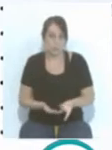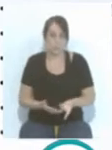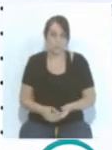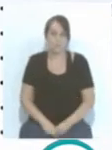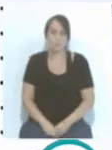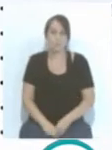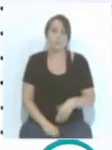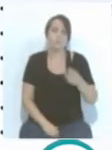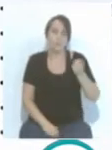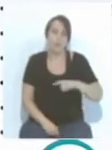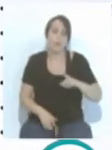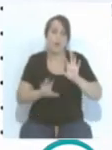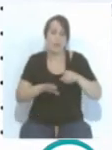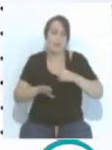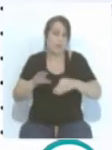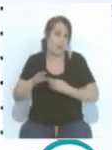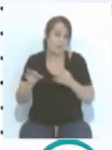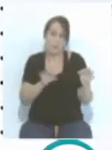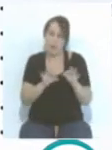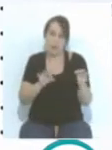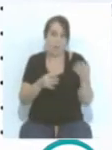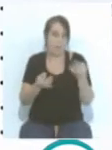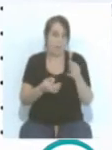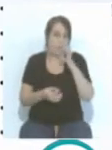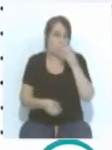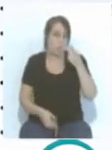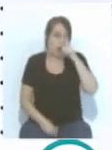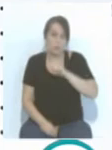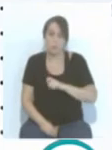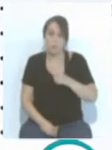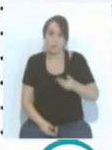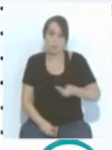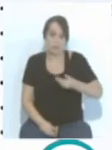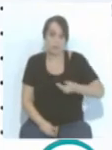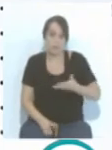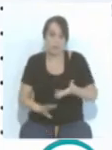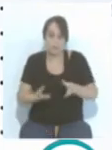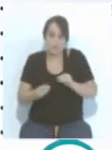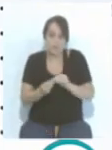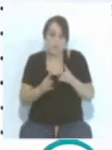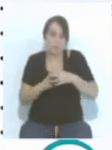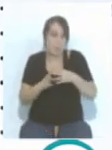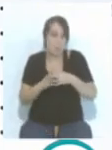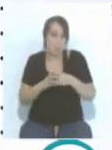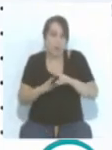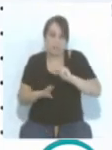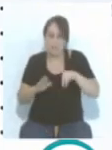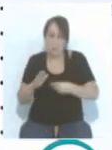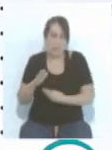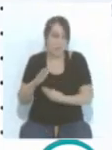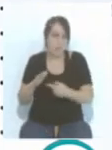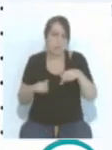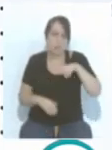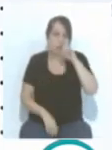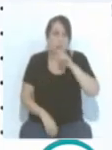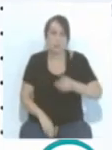preparado, sobre todo que es un año bastante importante con la reestructuración de segunda B y sería un